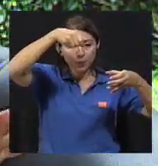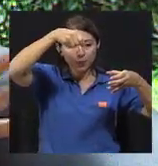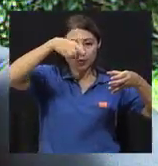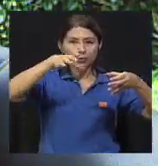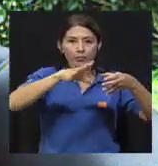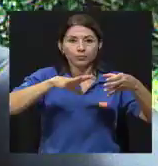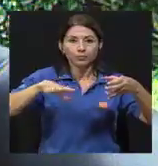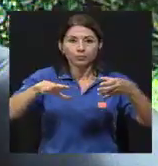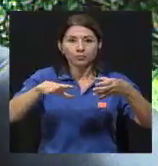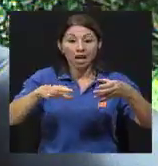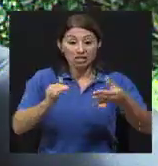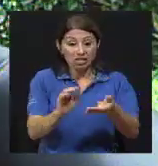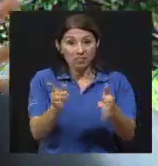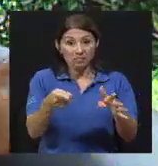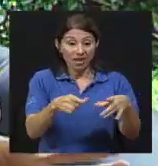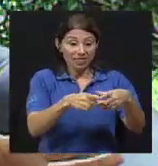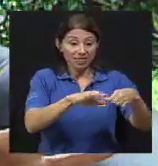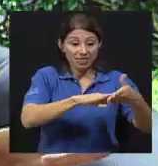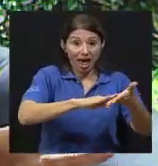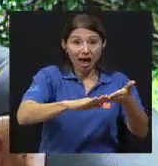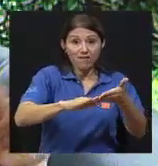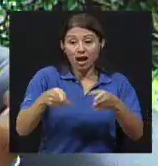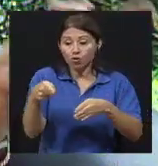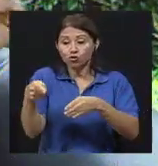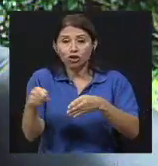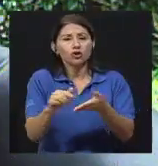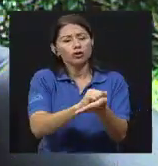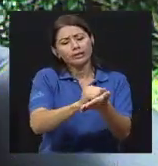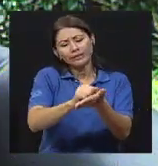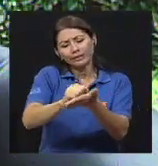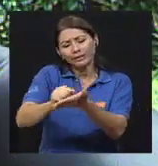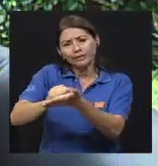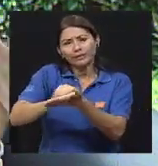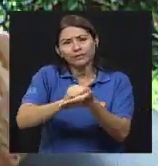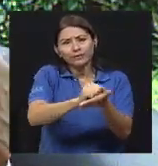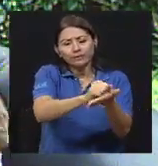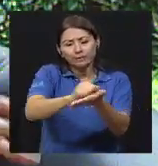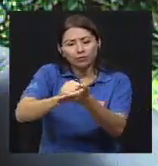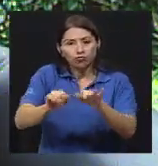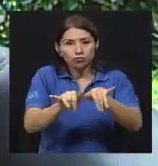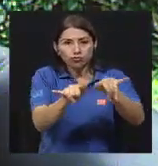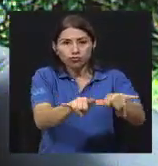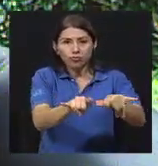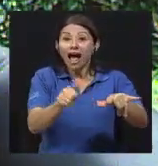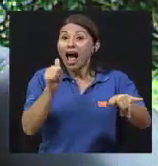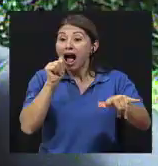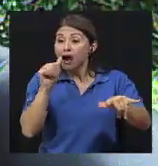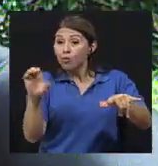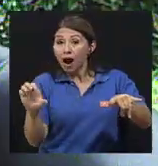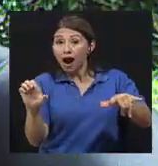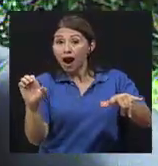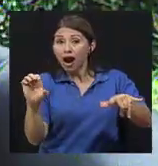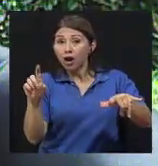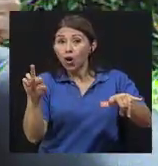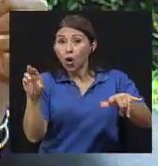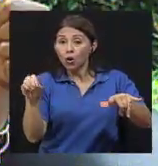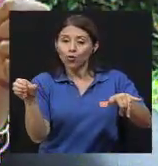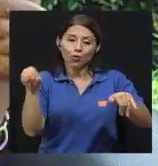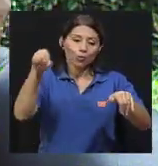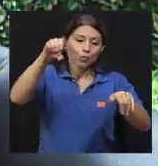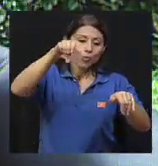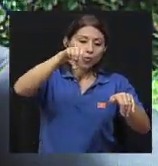20 minutos de tiempo de contacto y se acaba el problema. Y este mismo cloro o agua clorada es ideal para desinfectar